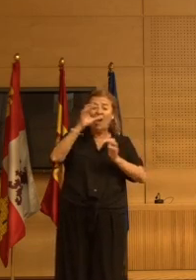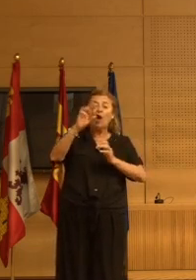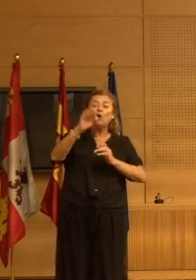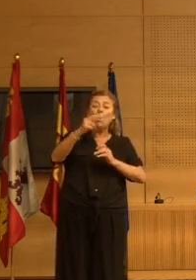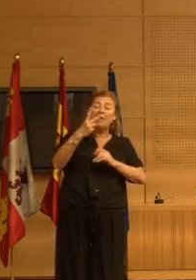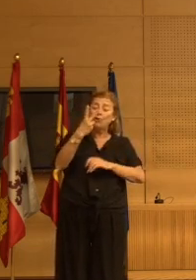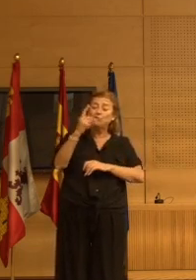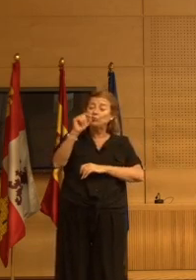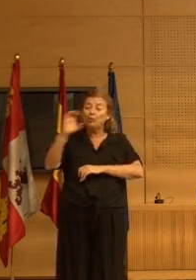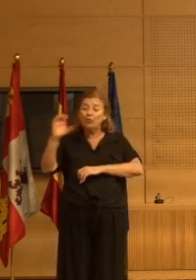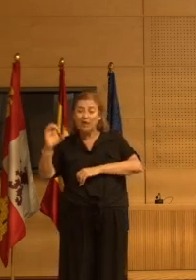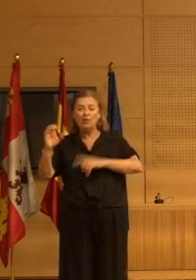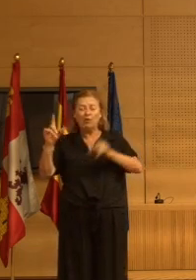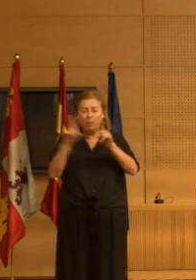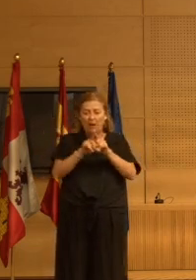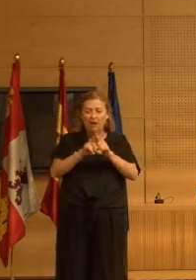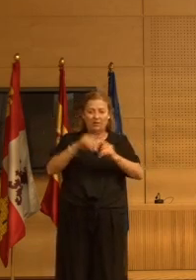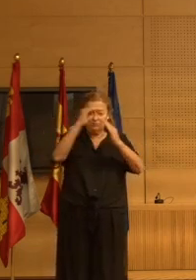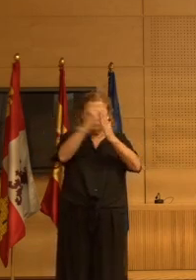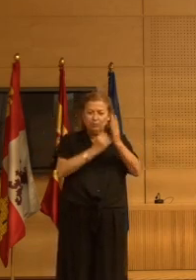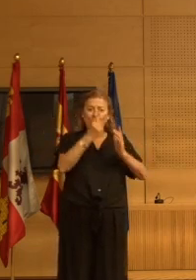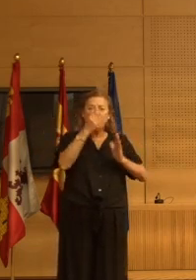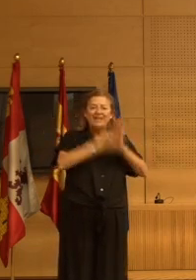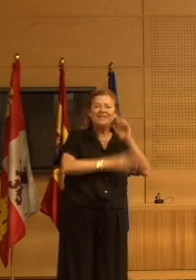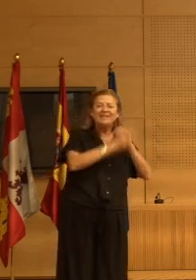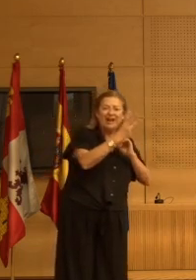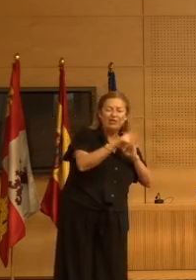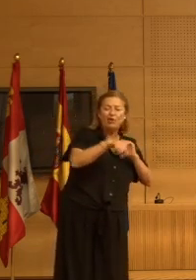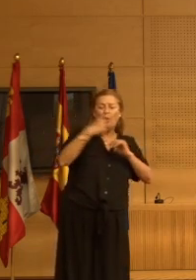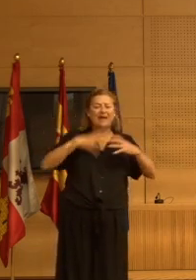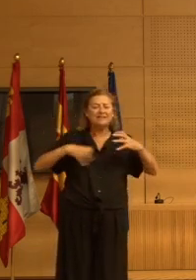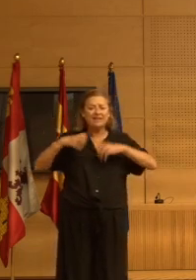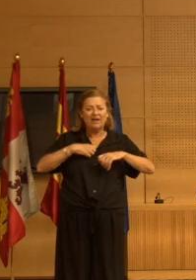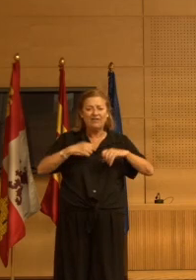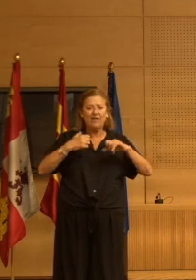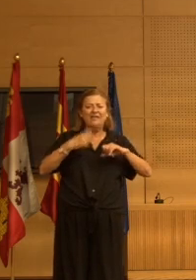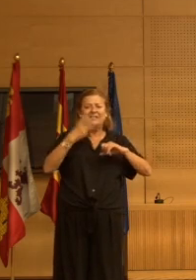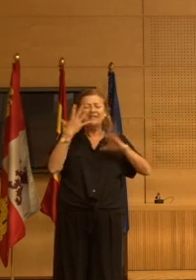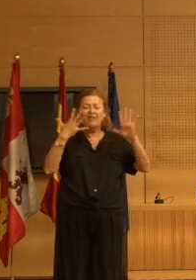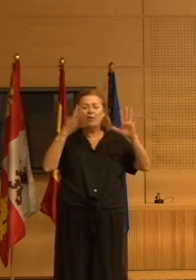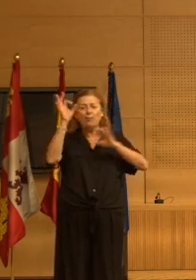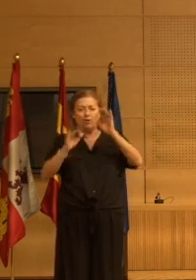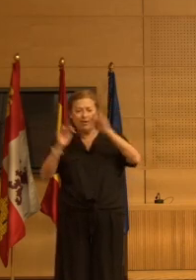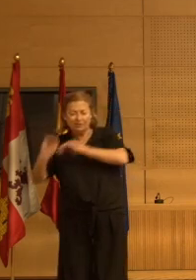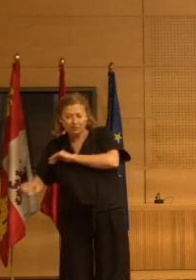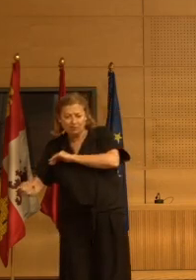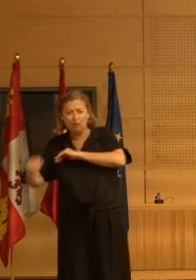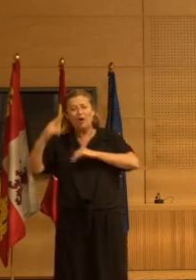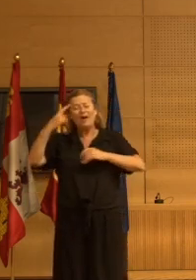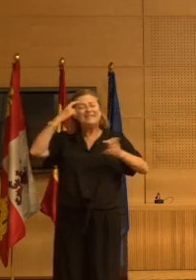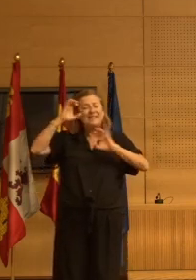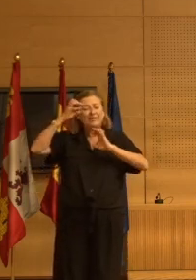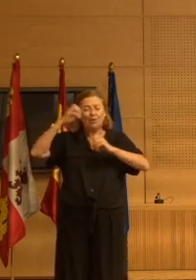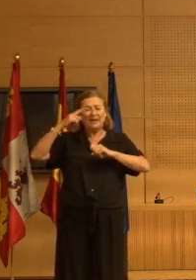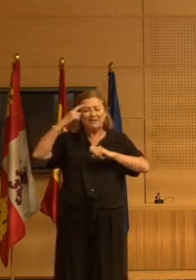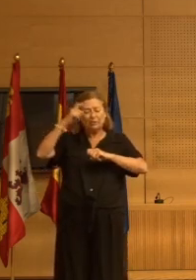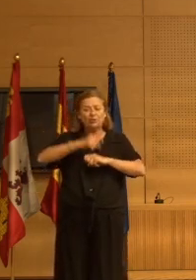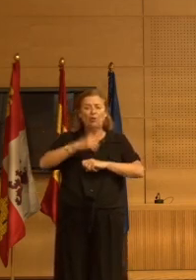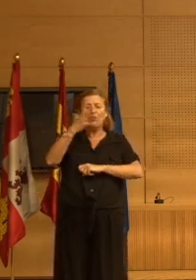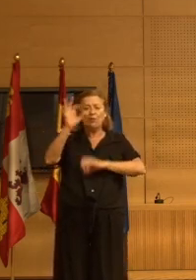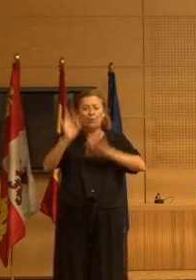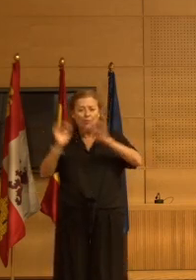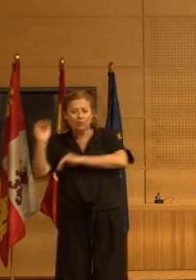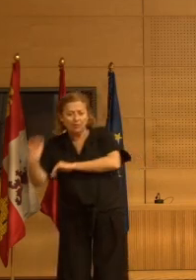tercio la ansiedad un 10% síndrome psicótico realmente solamente tendríamos un 5